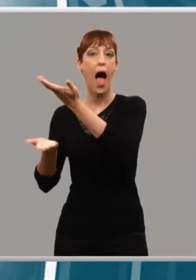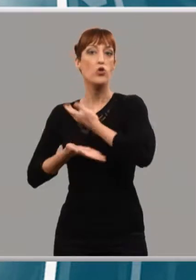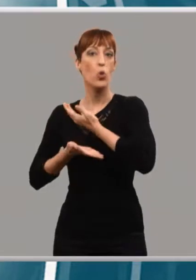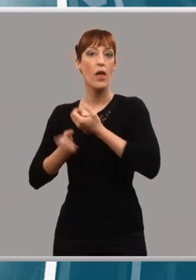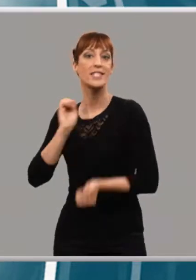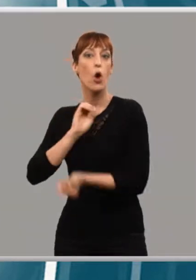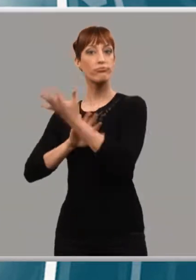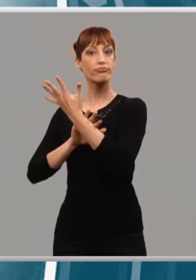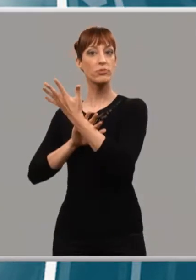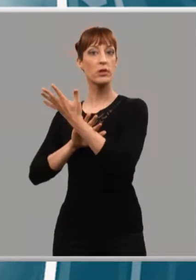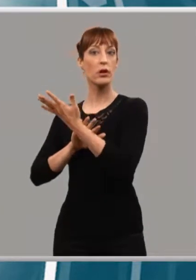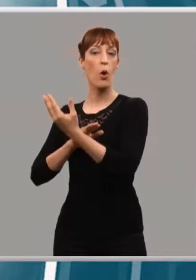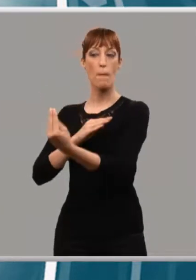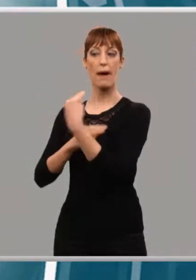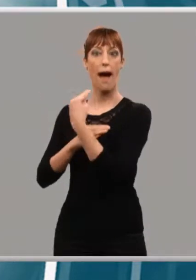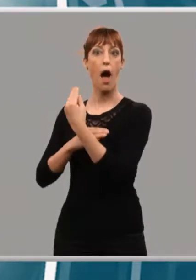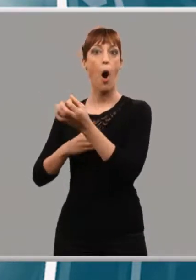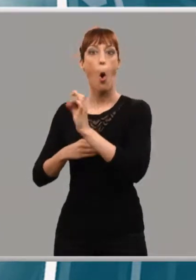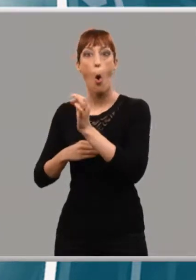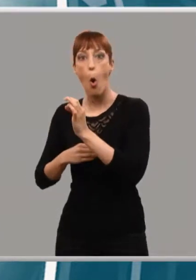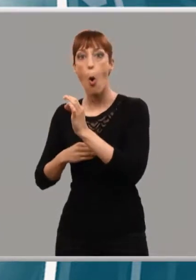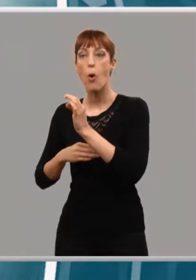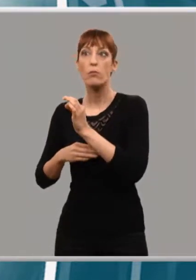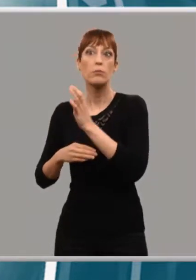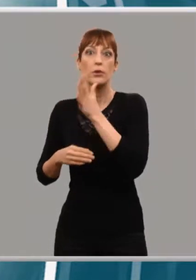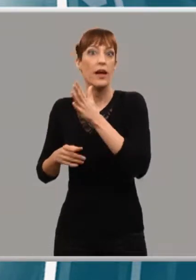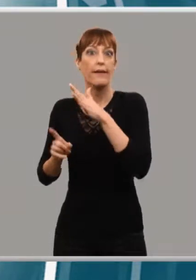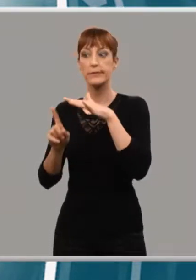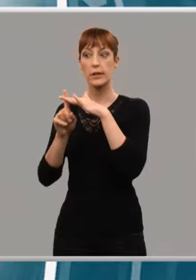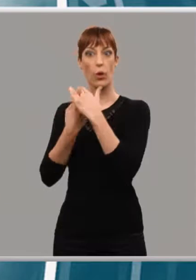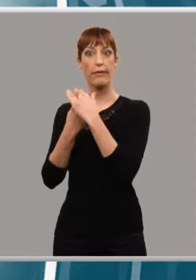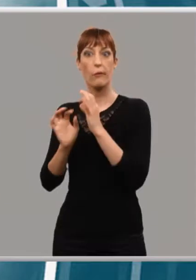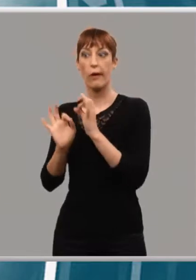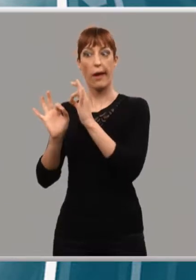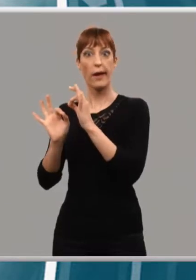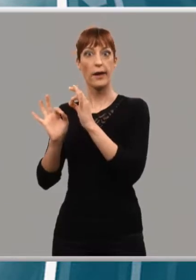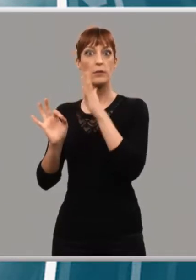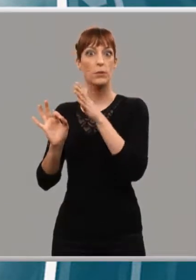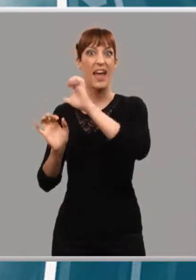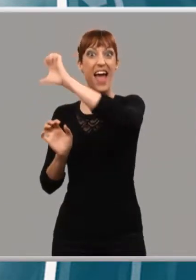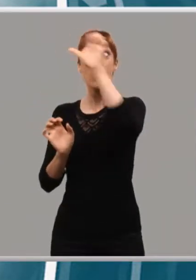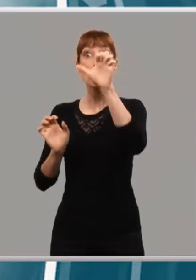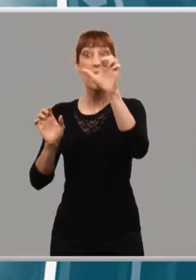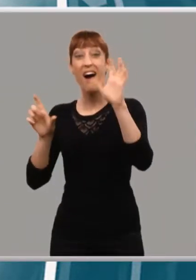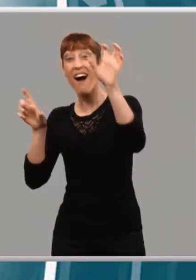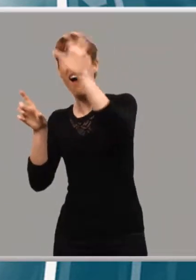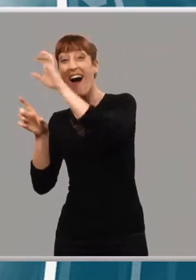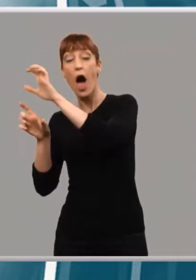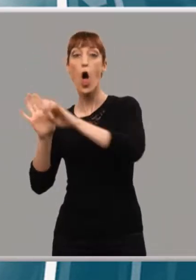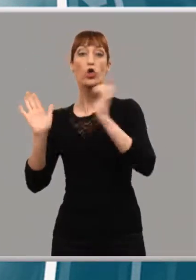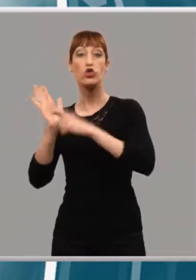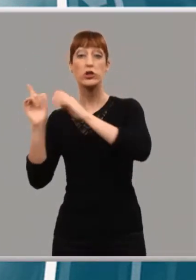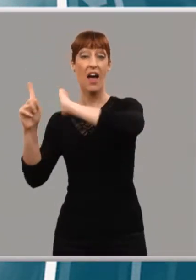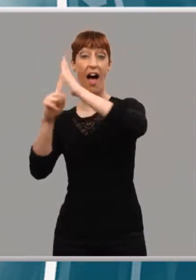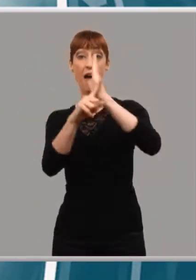respaldos para esta situación que, insisto, ni tan siquiera todos los países comunitarios van a sufrir. Medidas, de hecho, que para paliar una